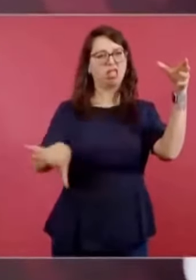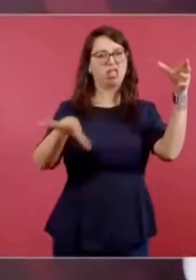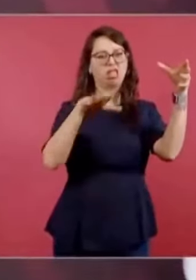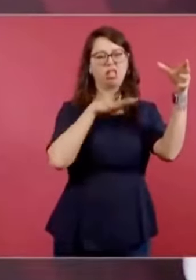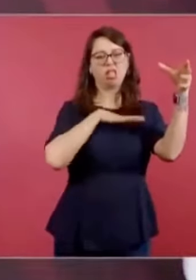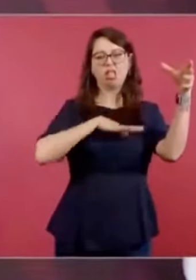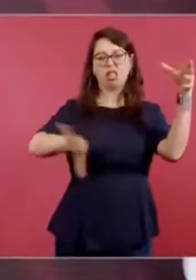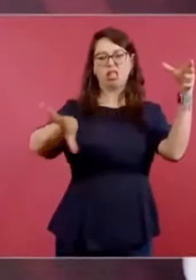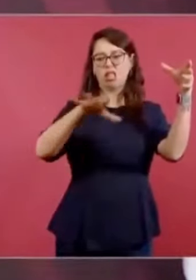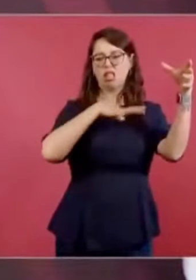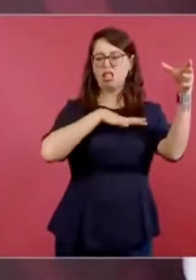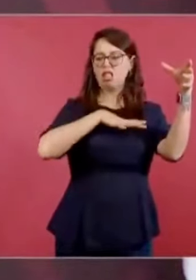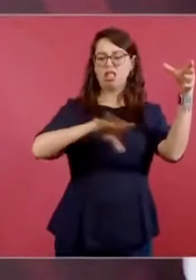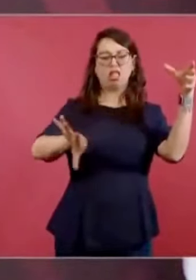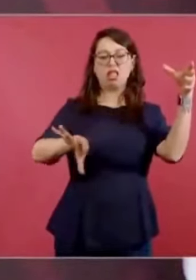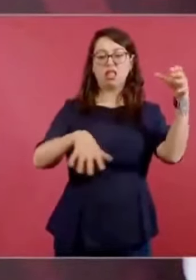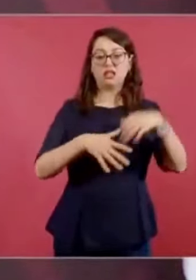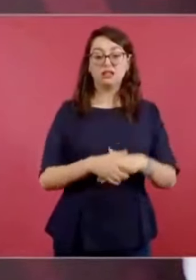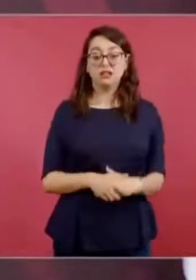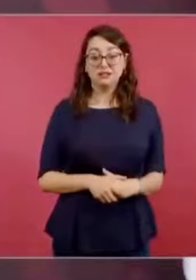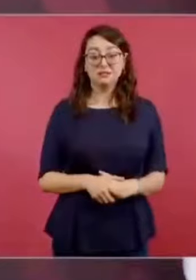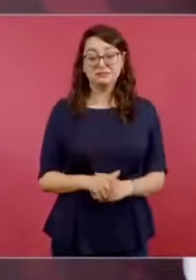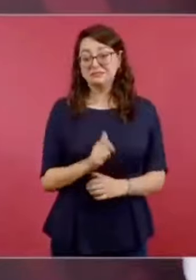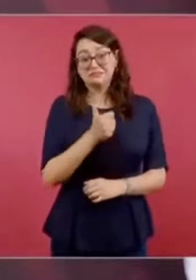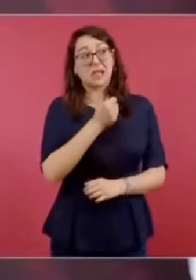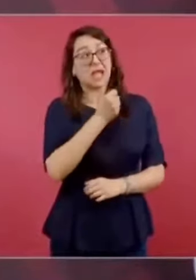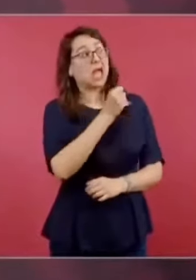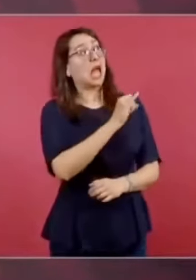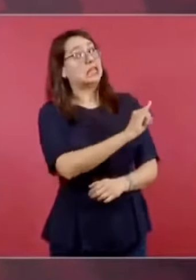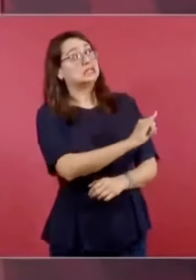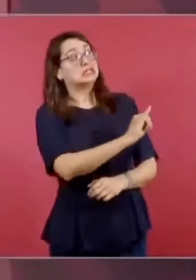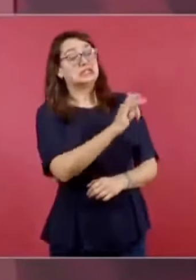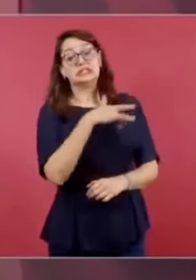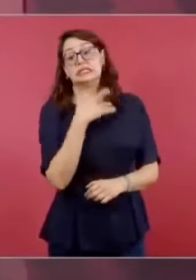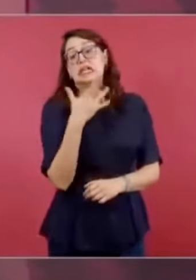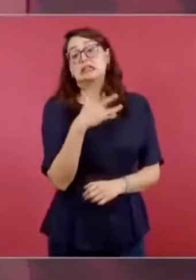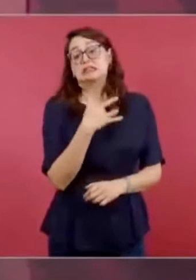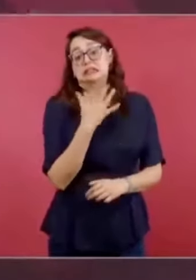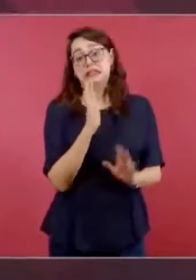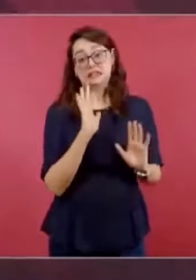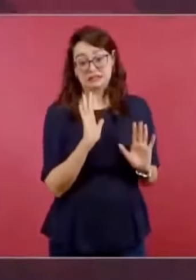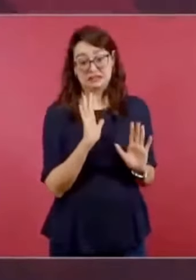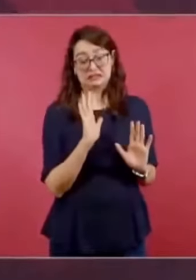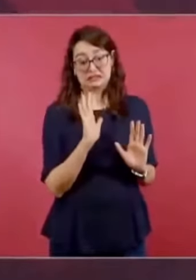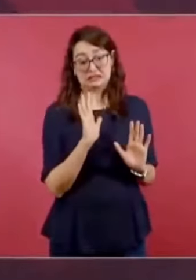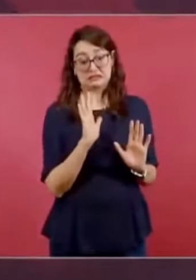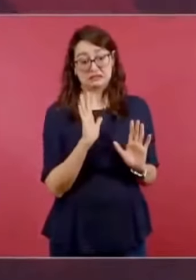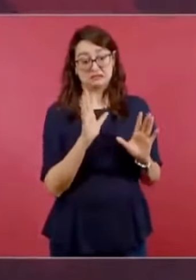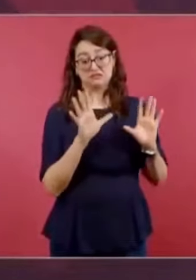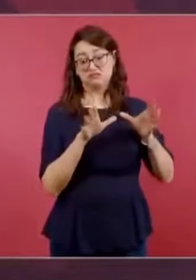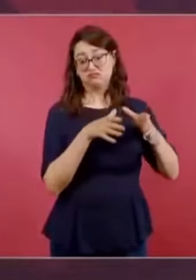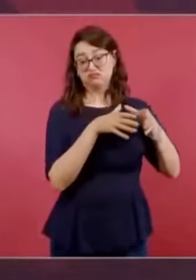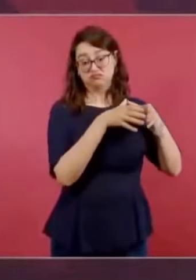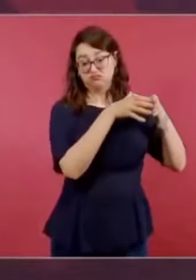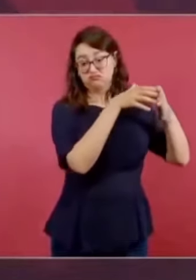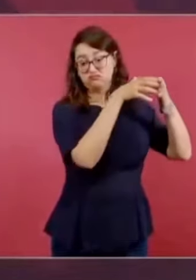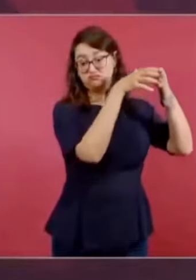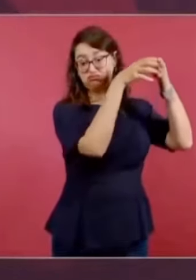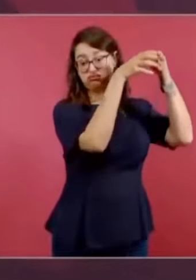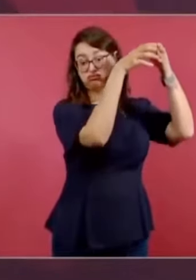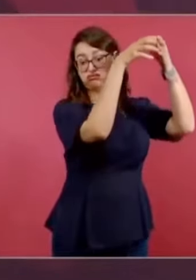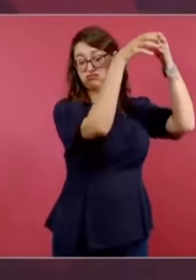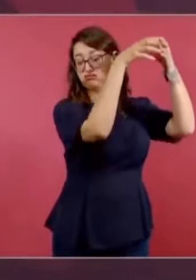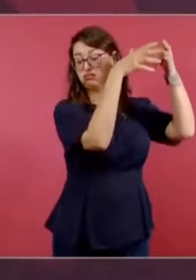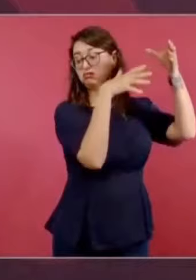por ese afán, por esas ínfulas de superioridad,